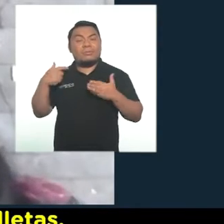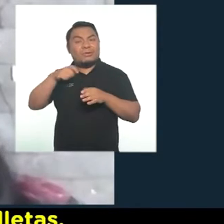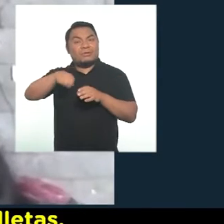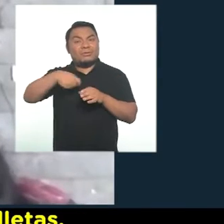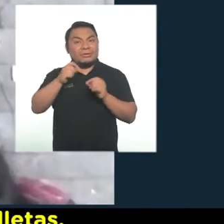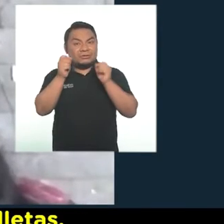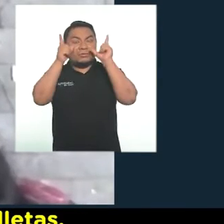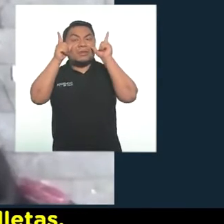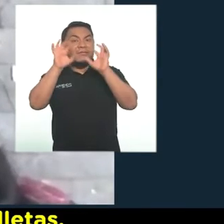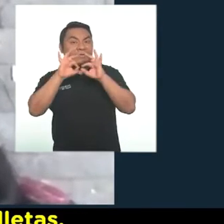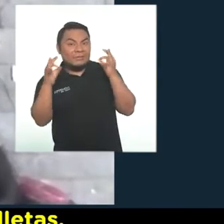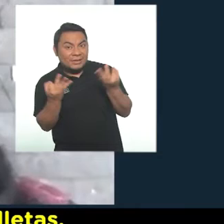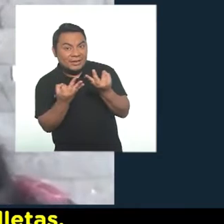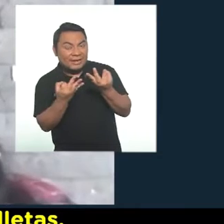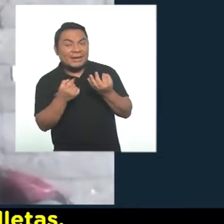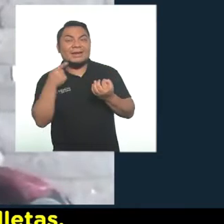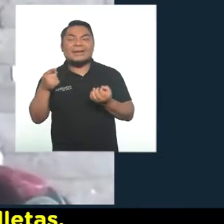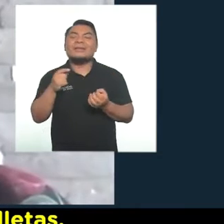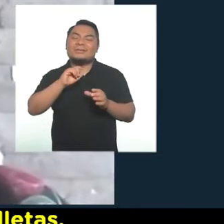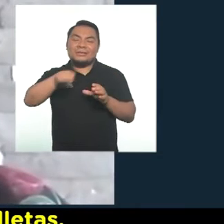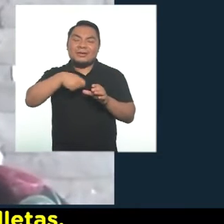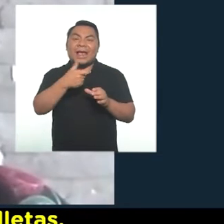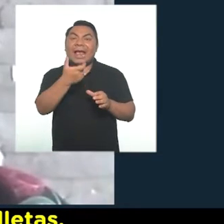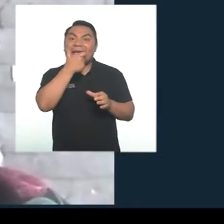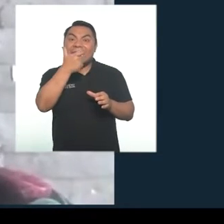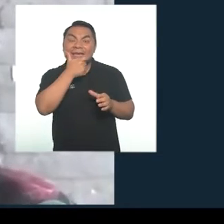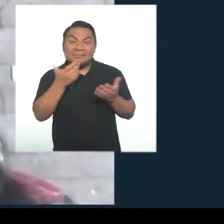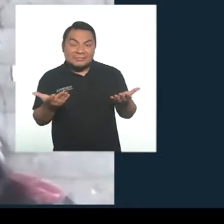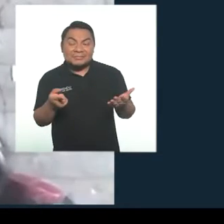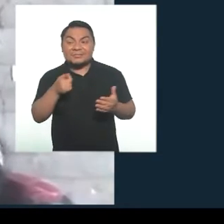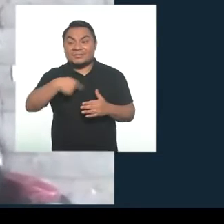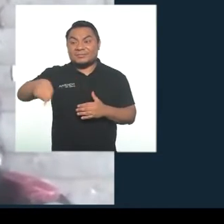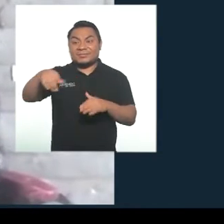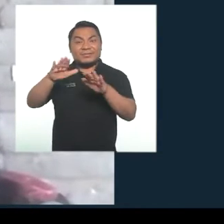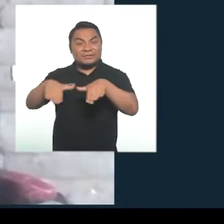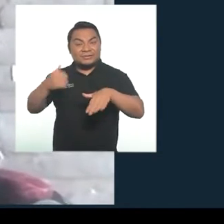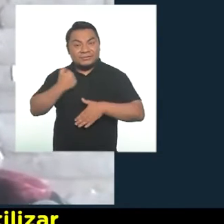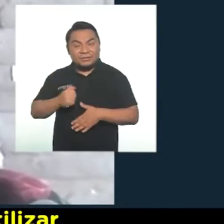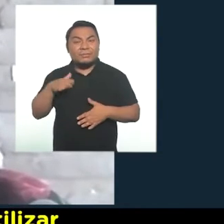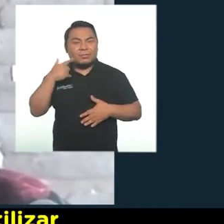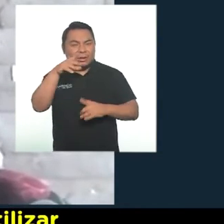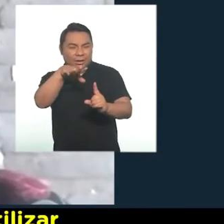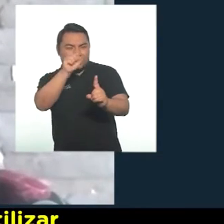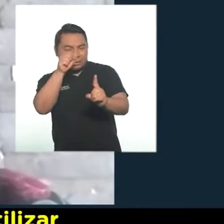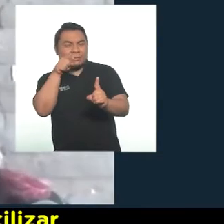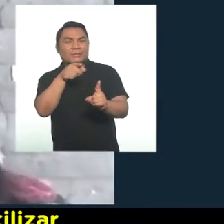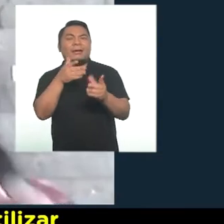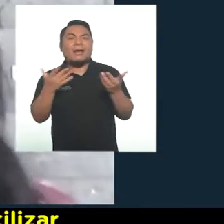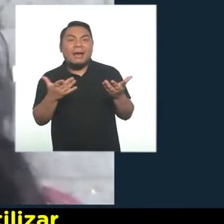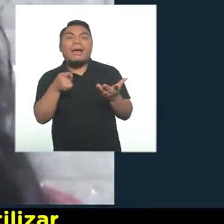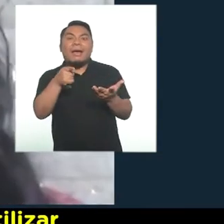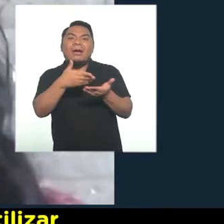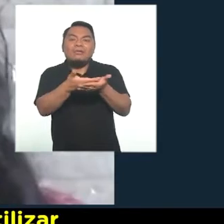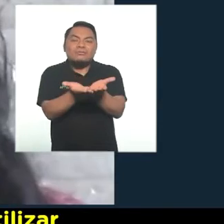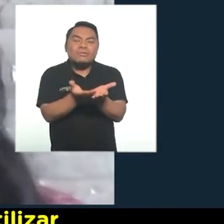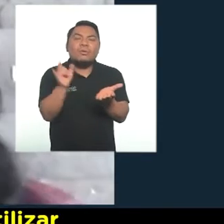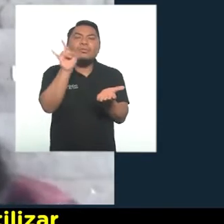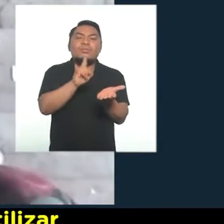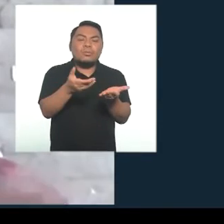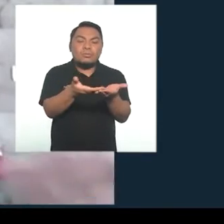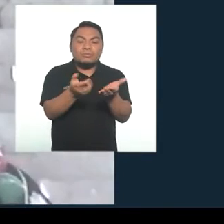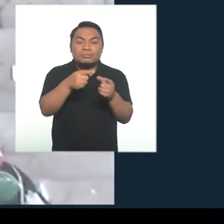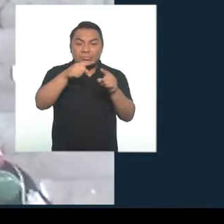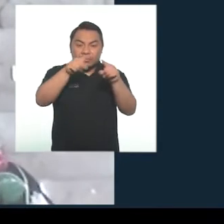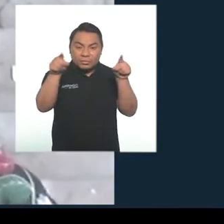preparar una sorpresa familiar y hacer unas ricas galletas. Y nuestros niños y niñas pueden identificar qué molde quieren